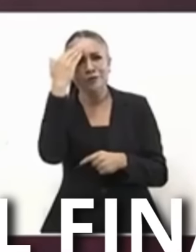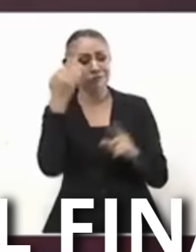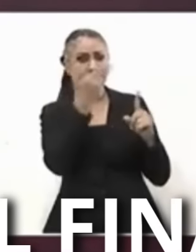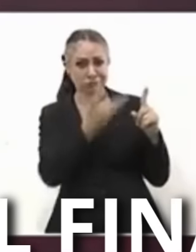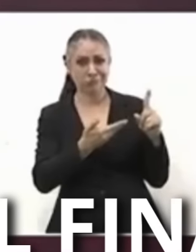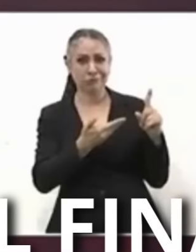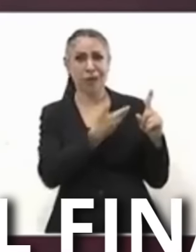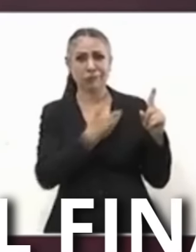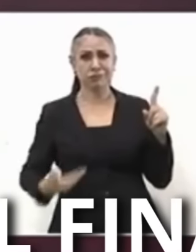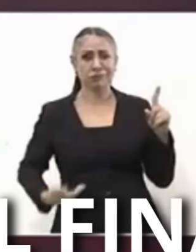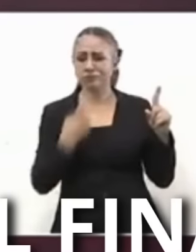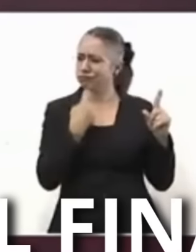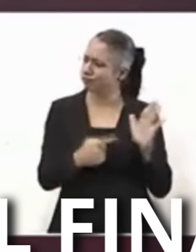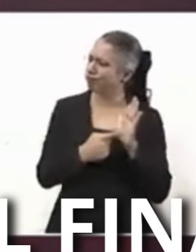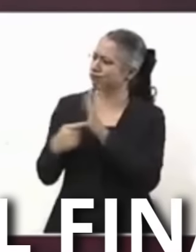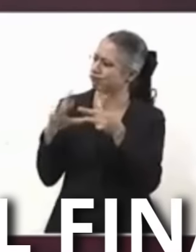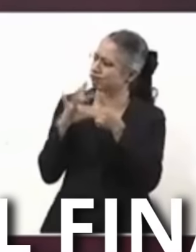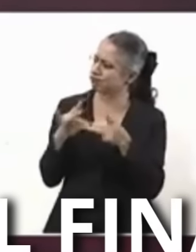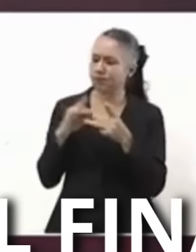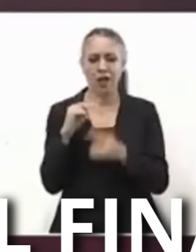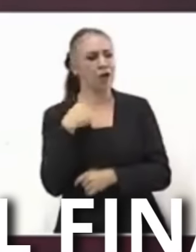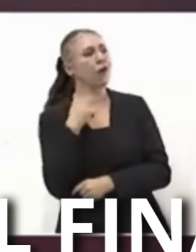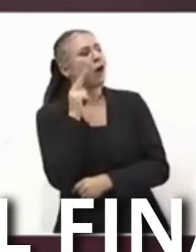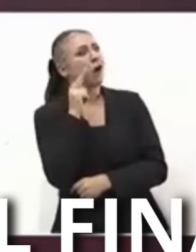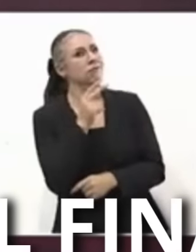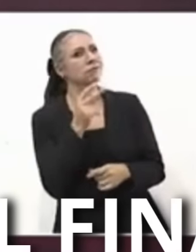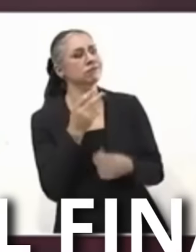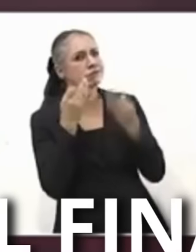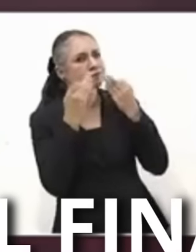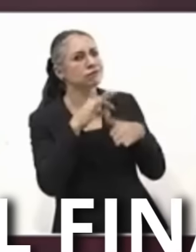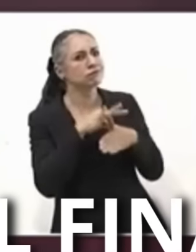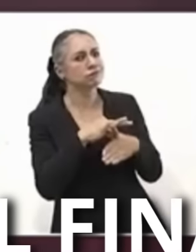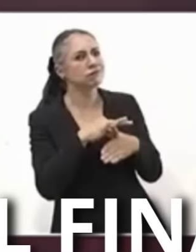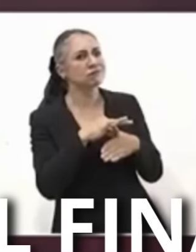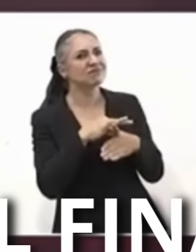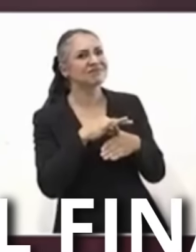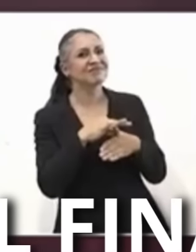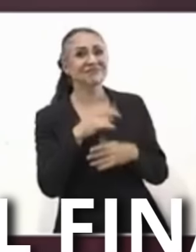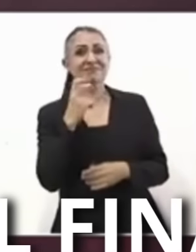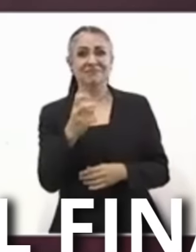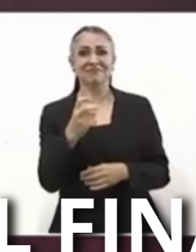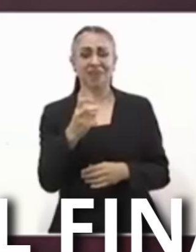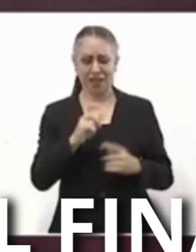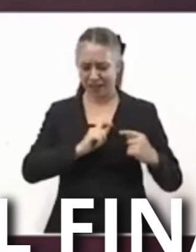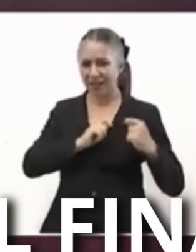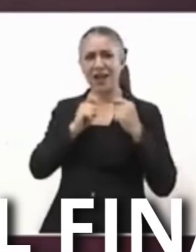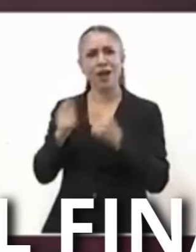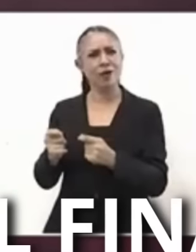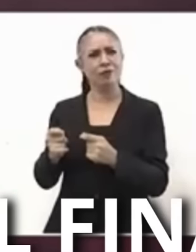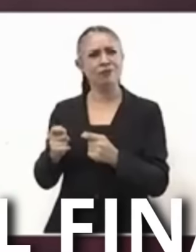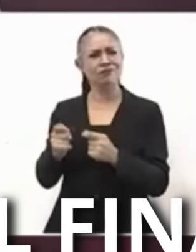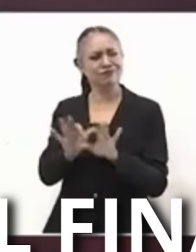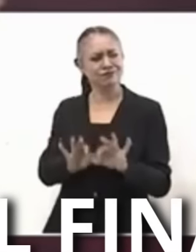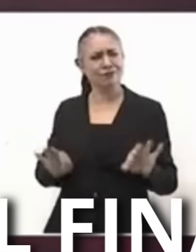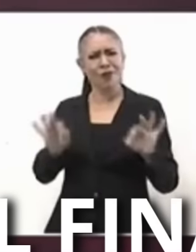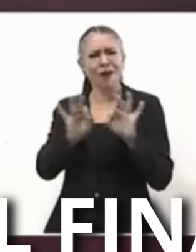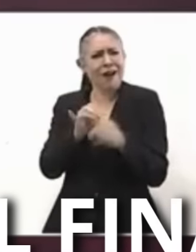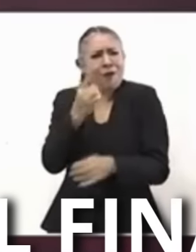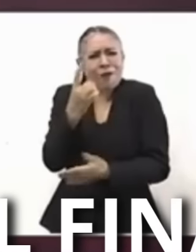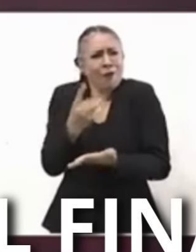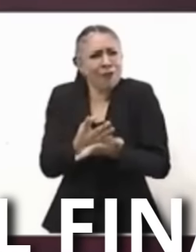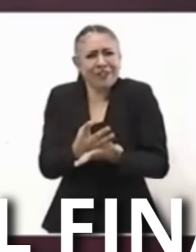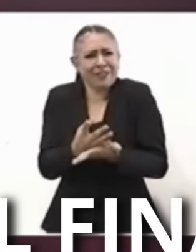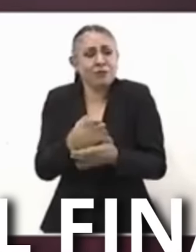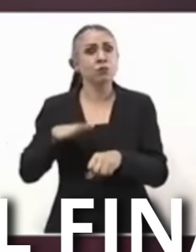República y de la Ciudad de México Pero además Es una transición única Porque va a continuar el